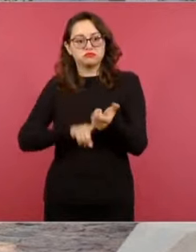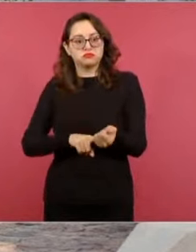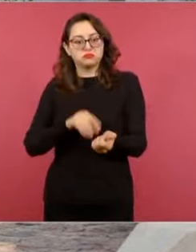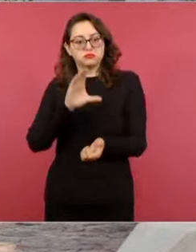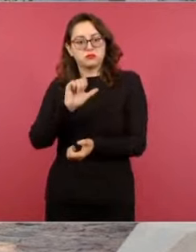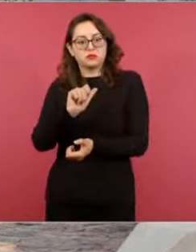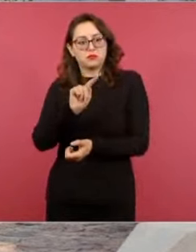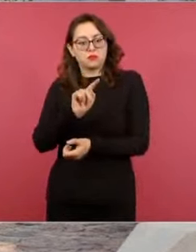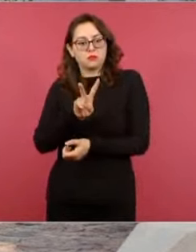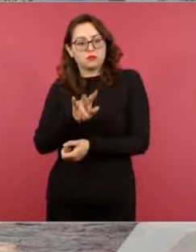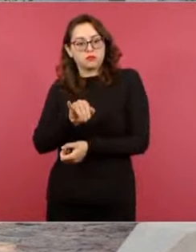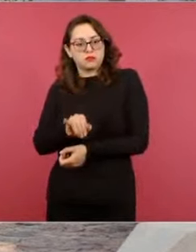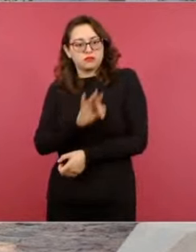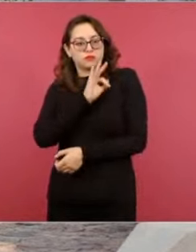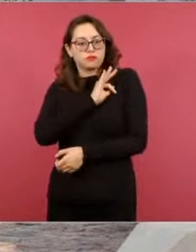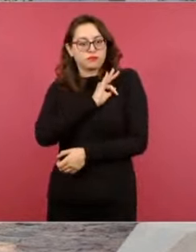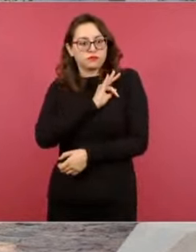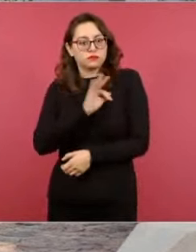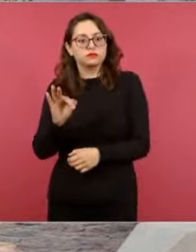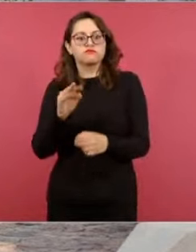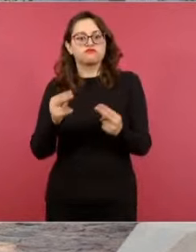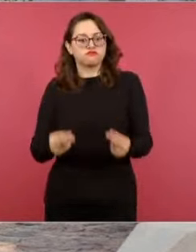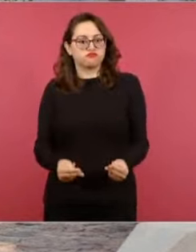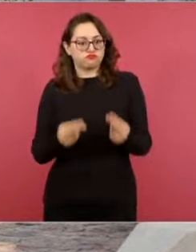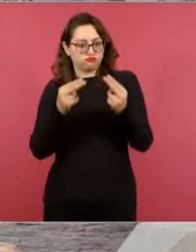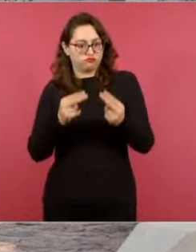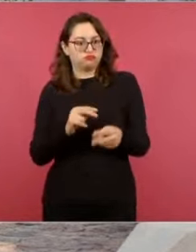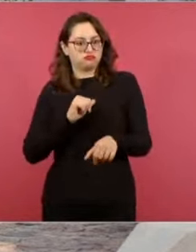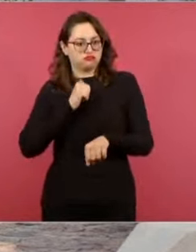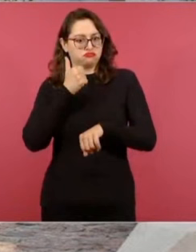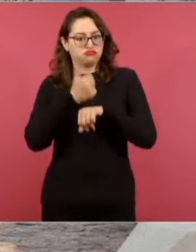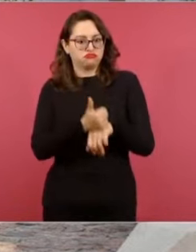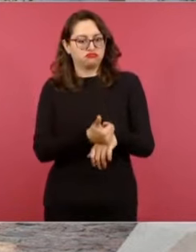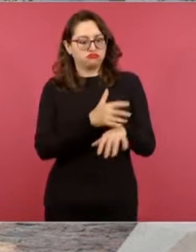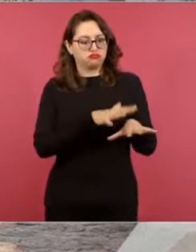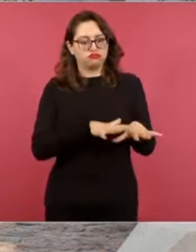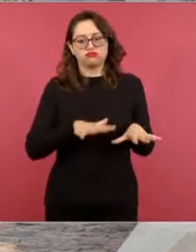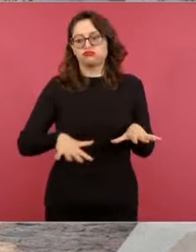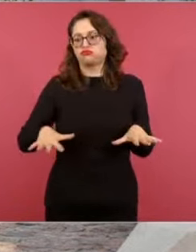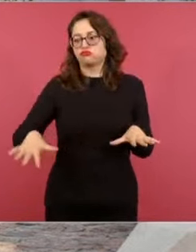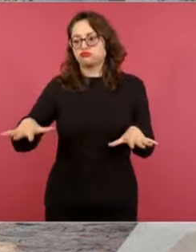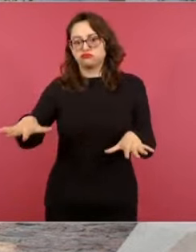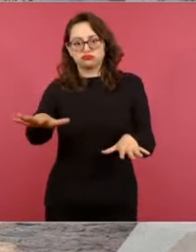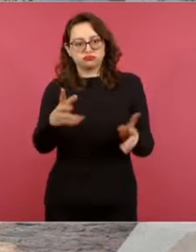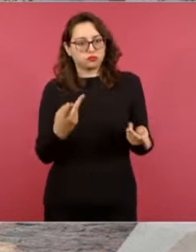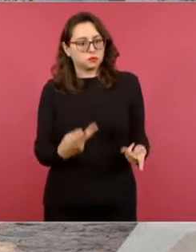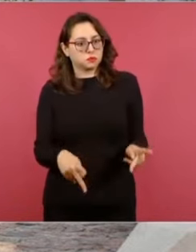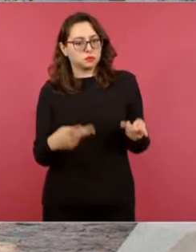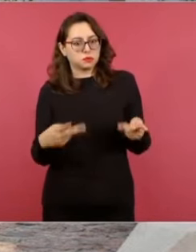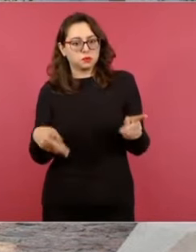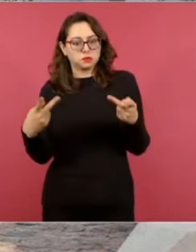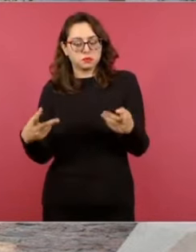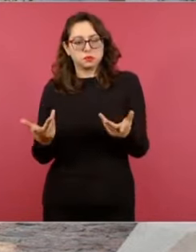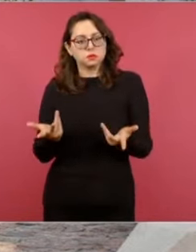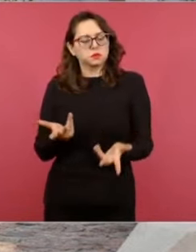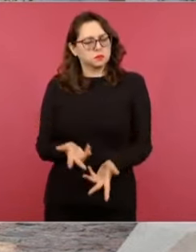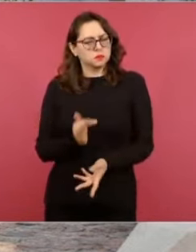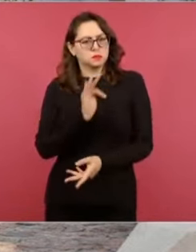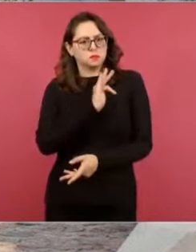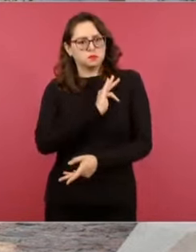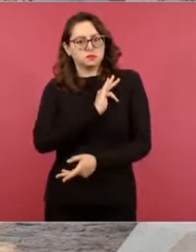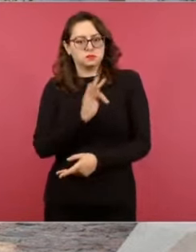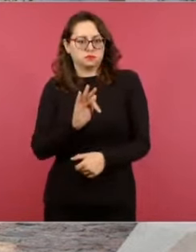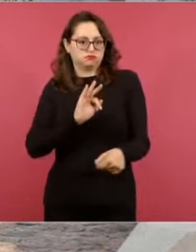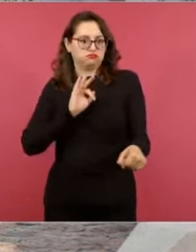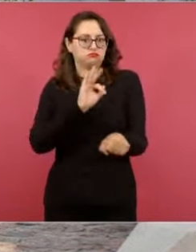su condición familiar, considerando que el trabajo en nuestras zonas arqueológicas sobre todo tiene que